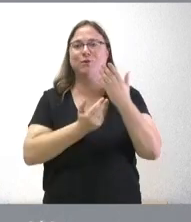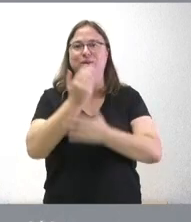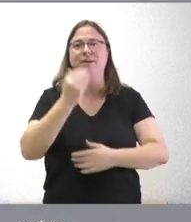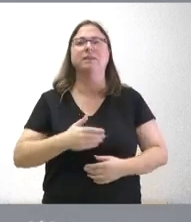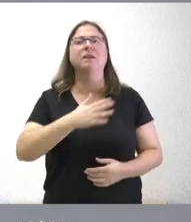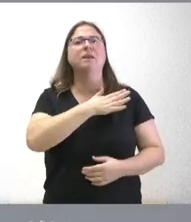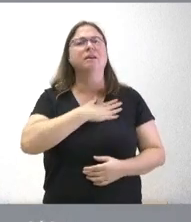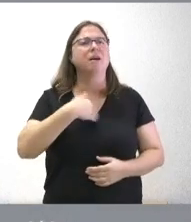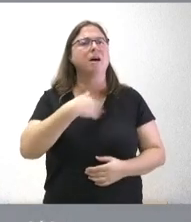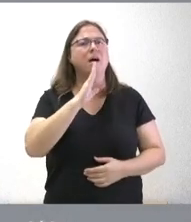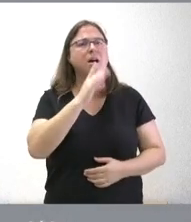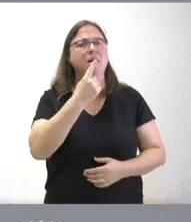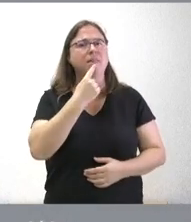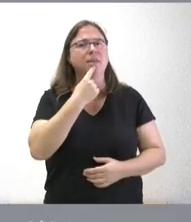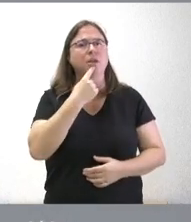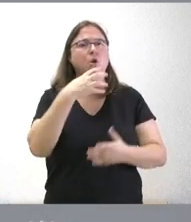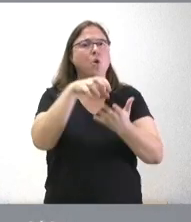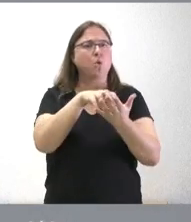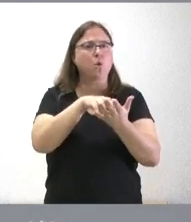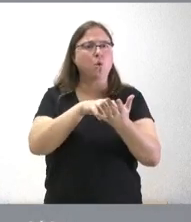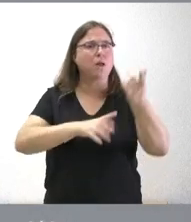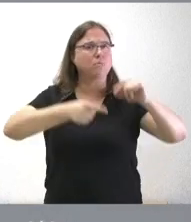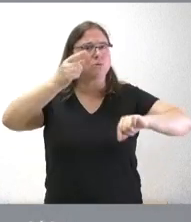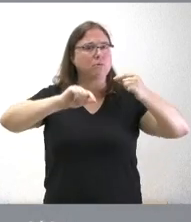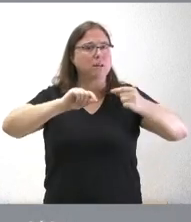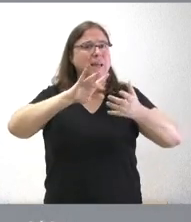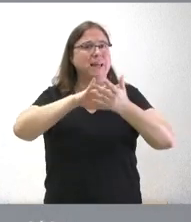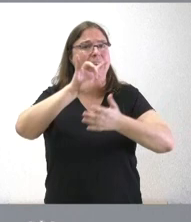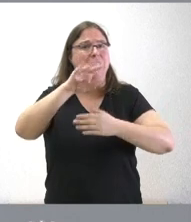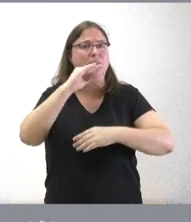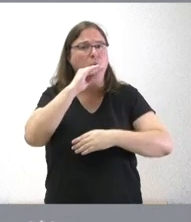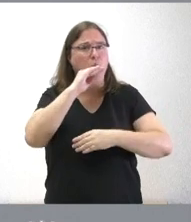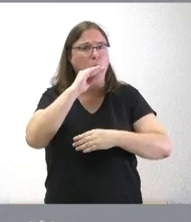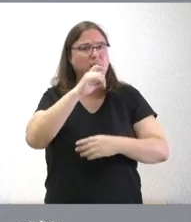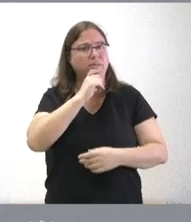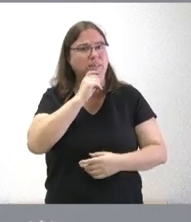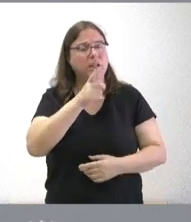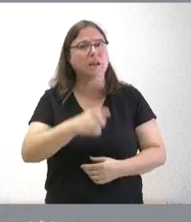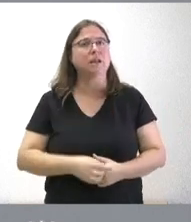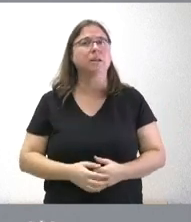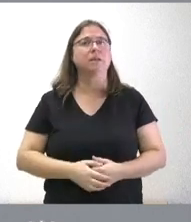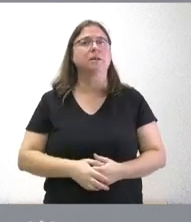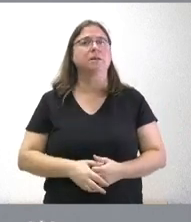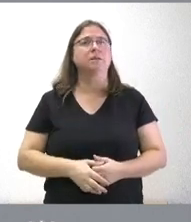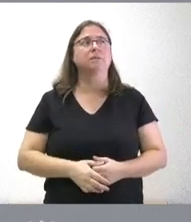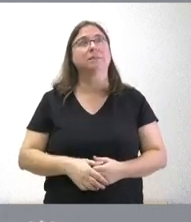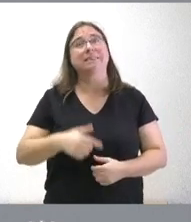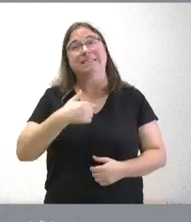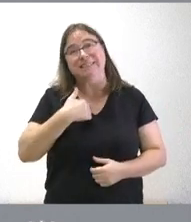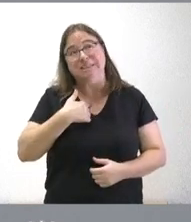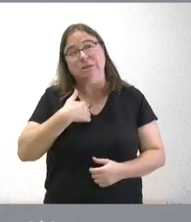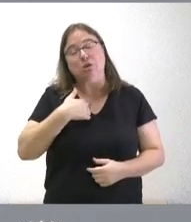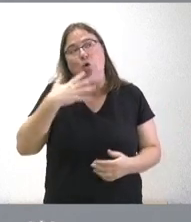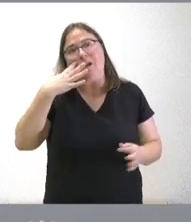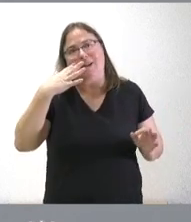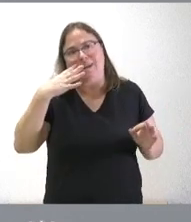entiendo por lo que ha dicho que dudan que puedan presentar el proyecto de presupuestos antes del 15 de octubre en las cortes pues yo creo que merece la pena